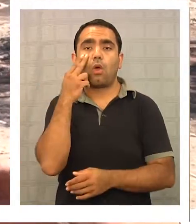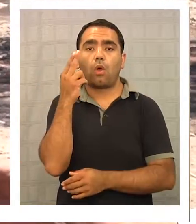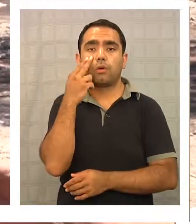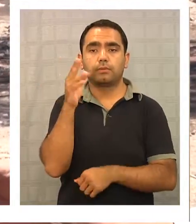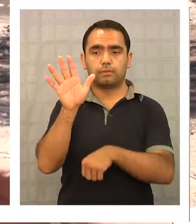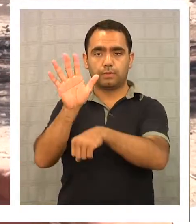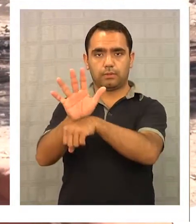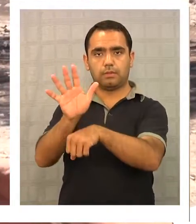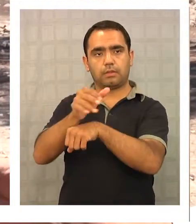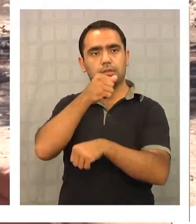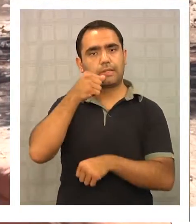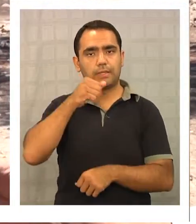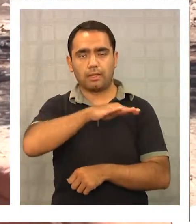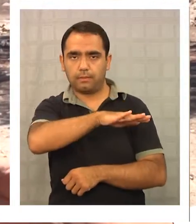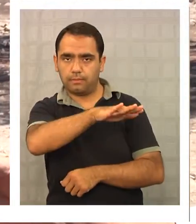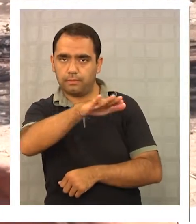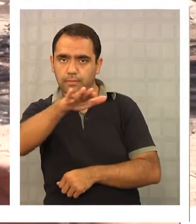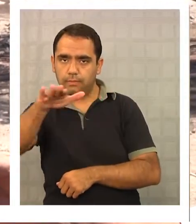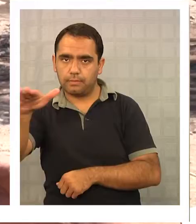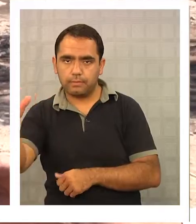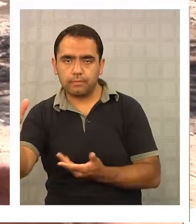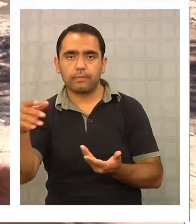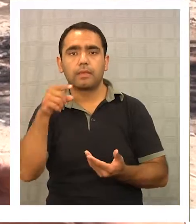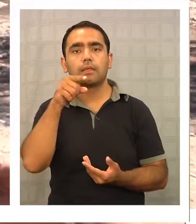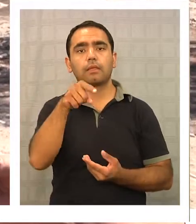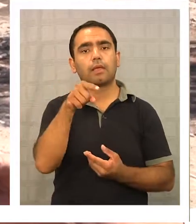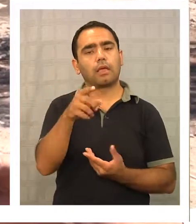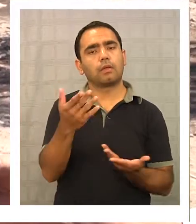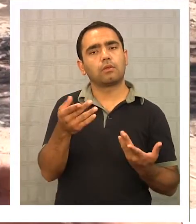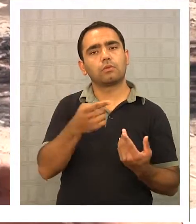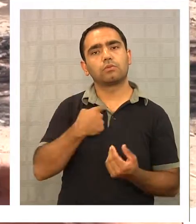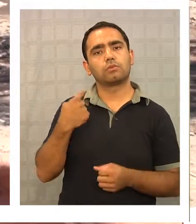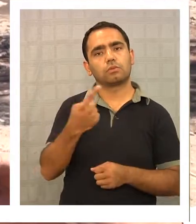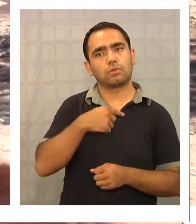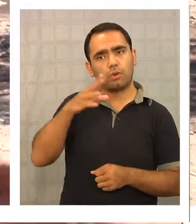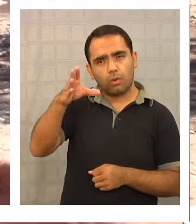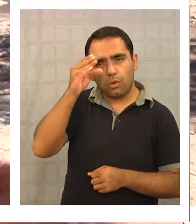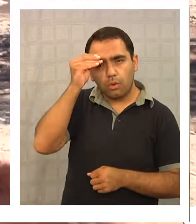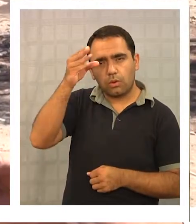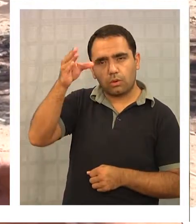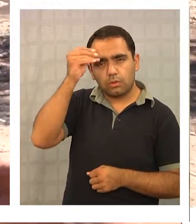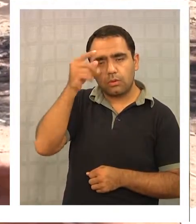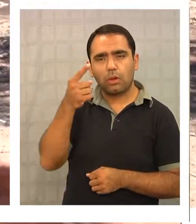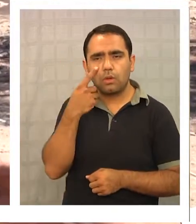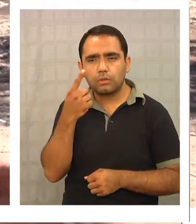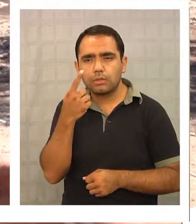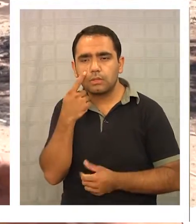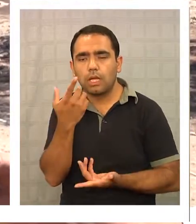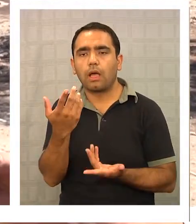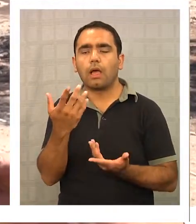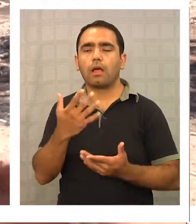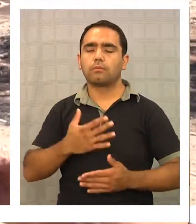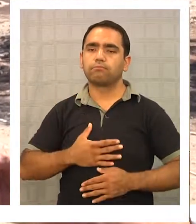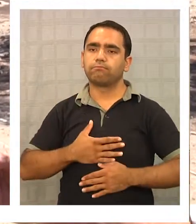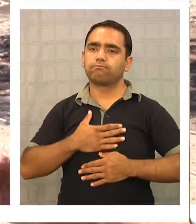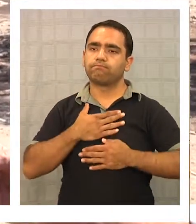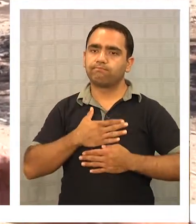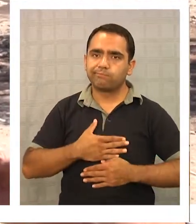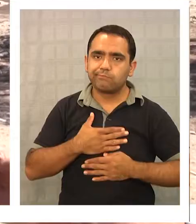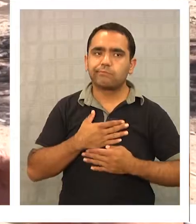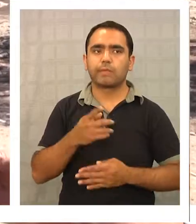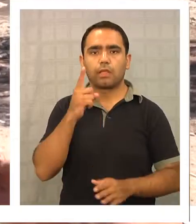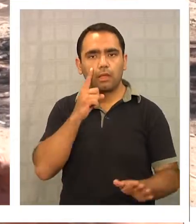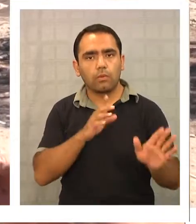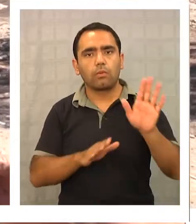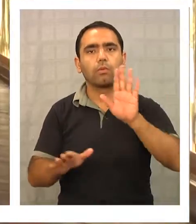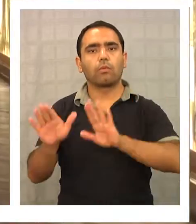conocimiento de la Pampa del Tamarugal, y en la medida que uno conozca algo, lo empieza a apreciar, y finalmente se